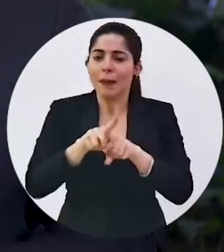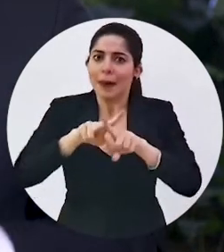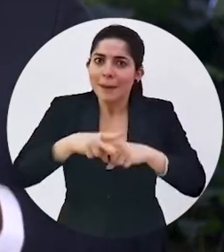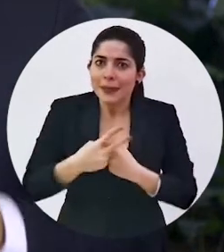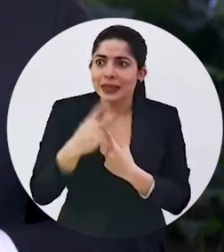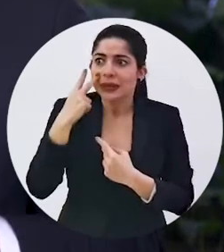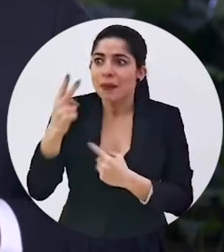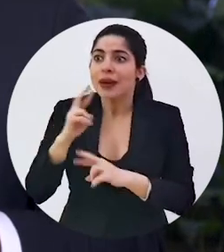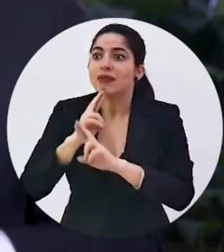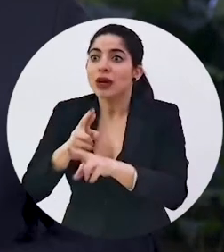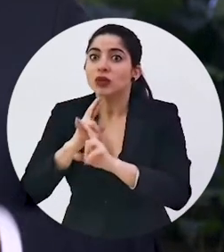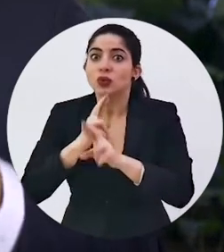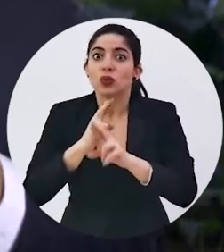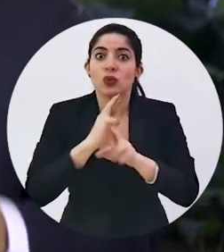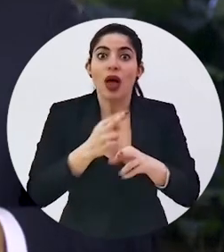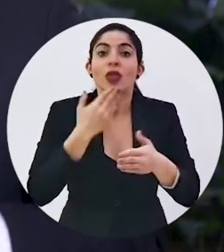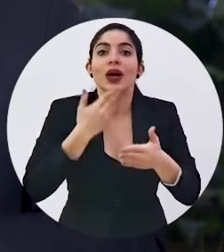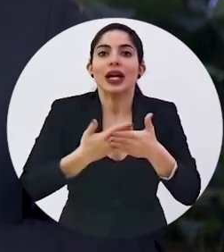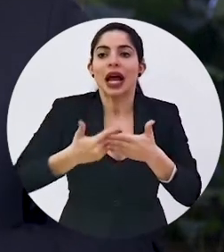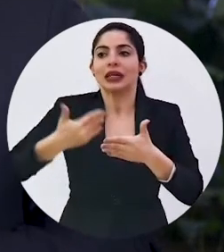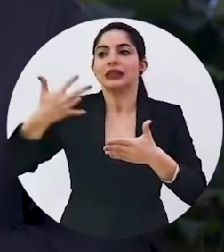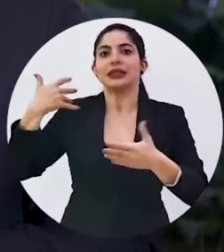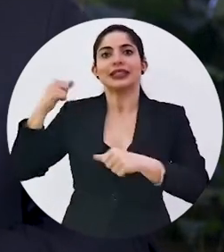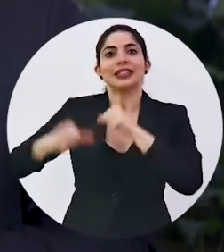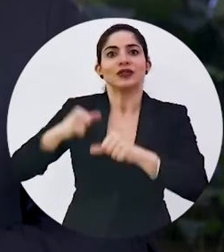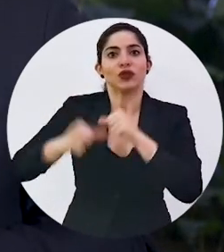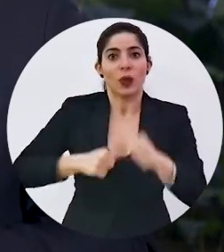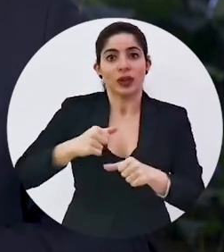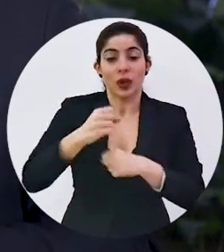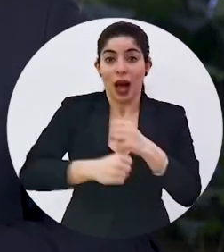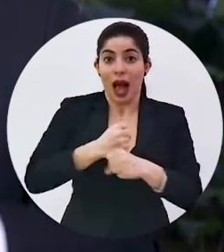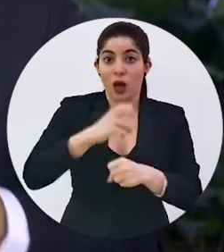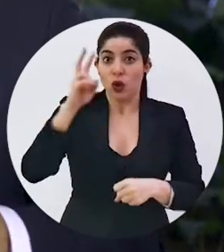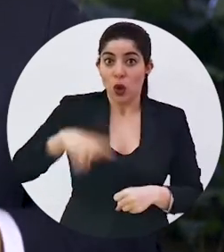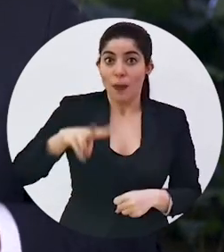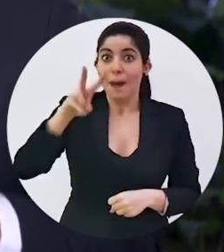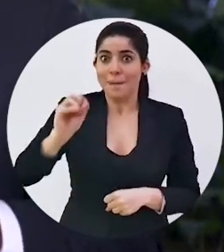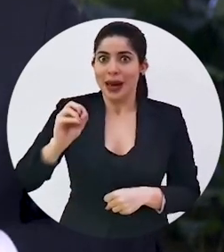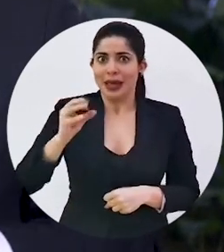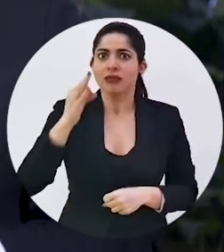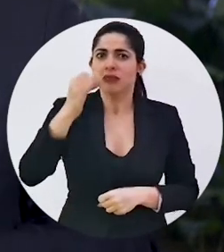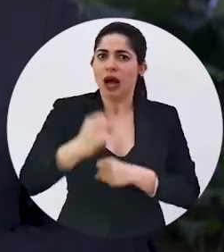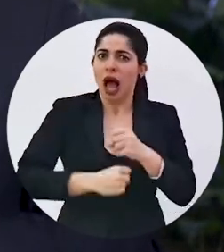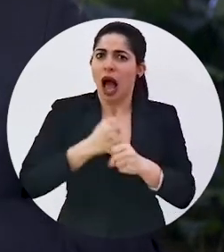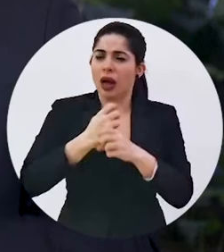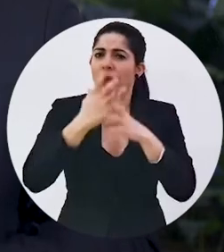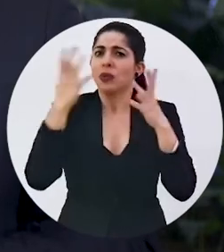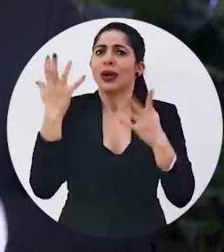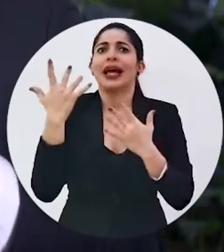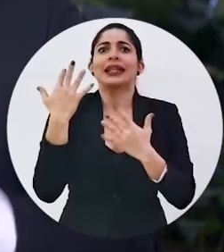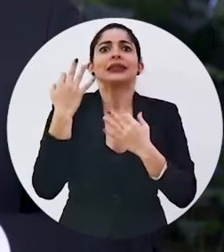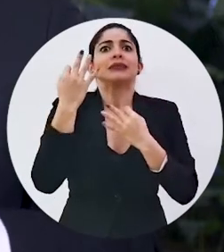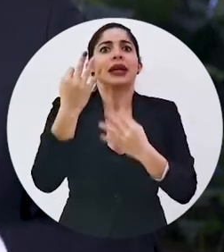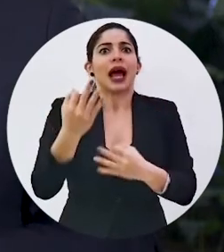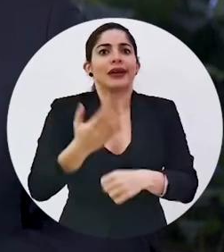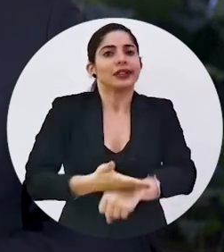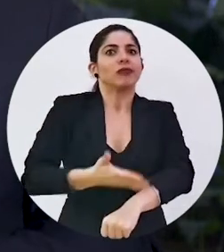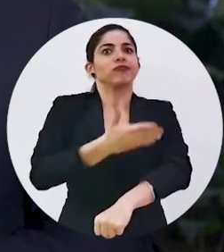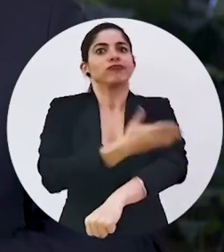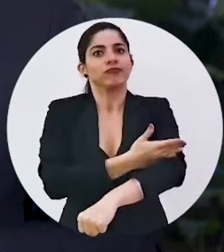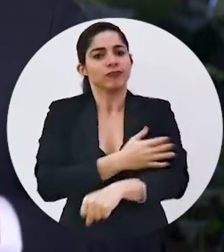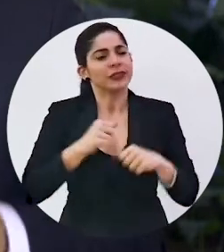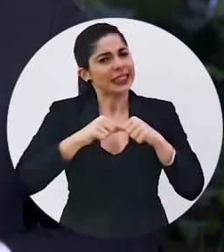donde también comencemos a ver los frutos de nuestros esfuerzos. El año 2020 será un año de esperanza